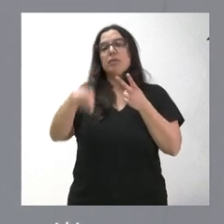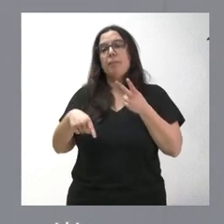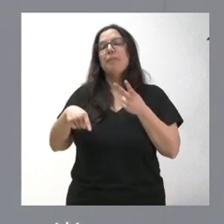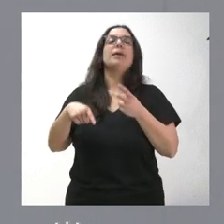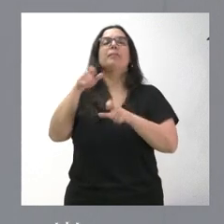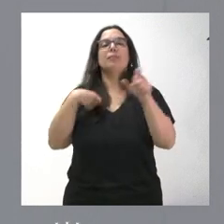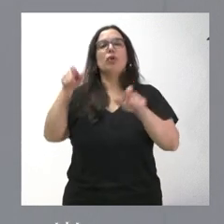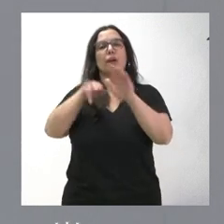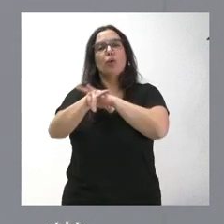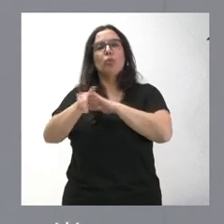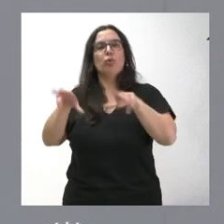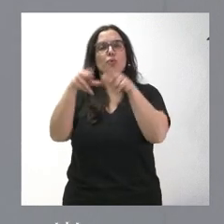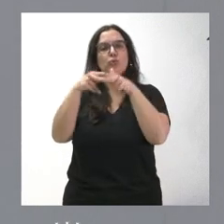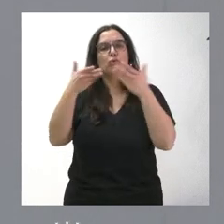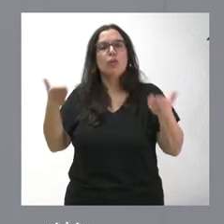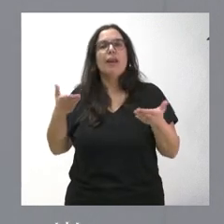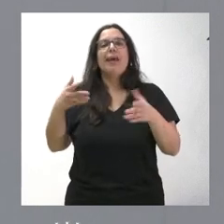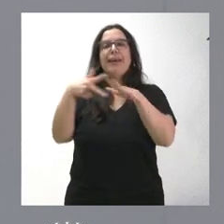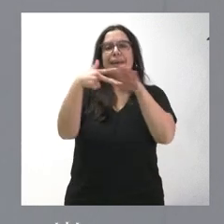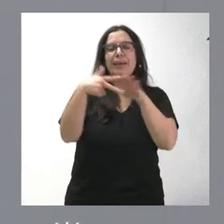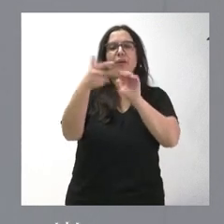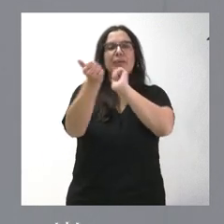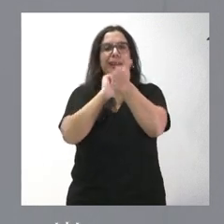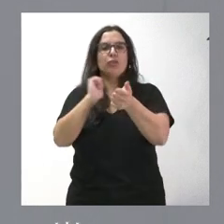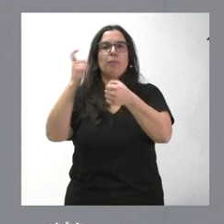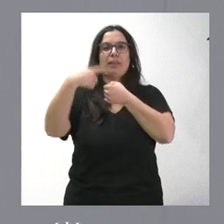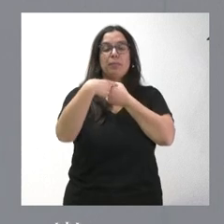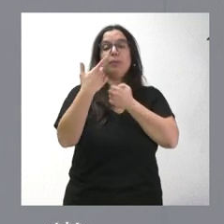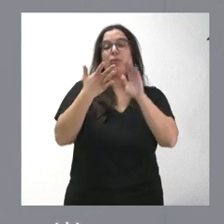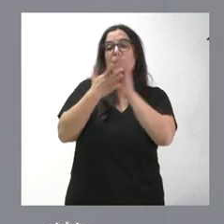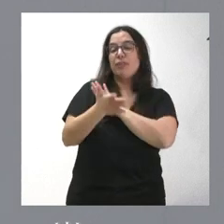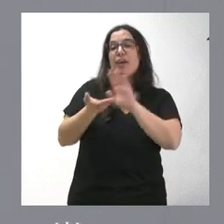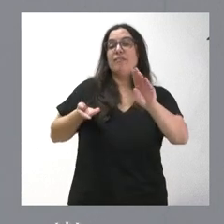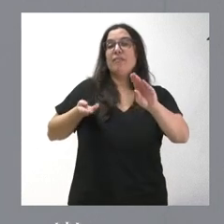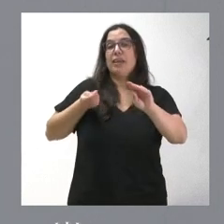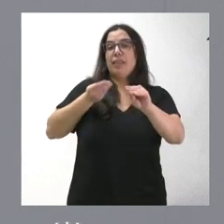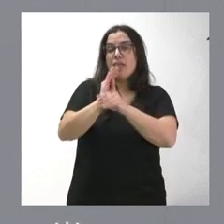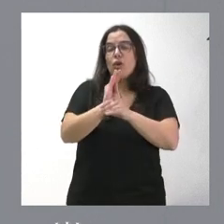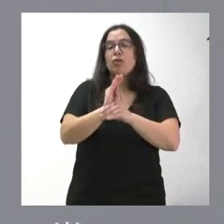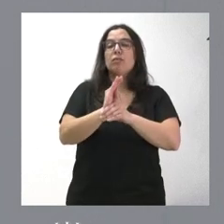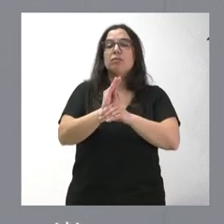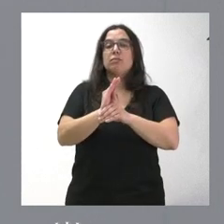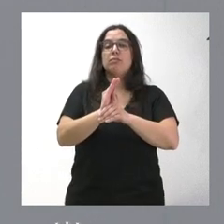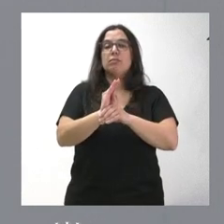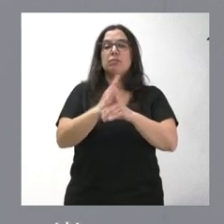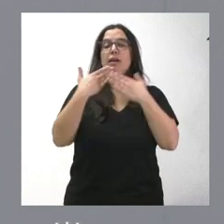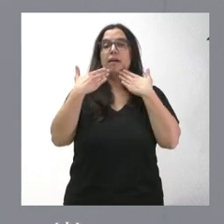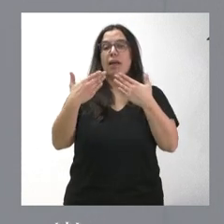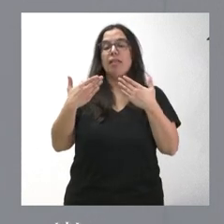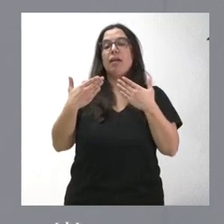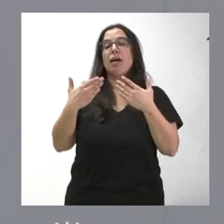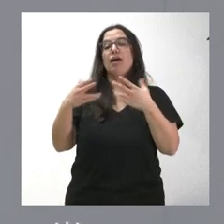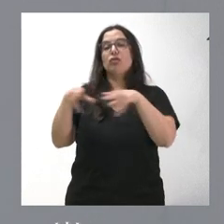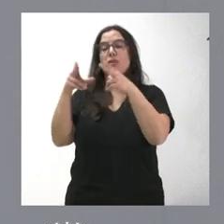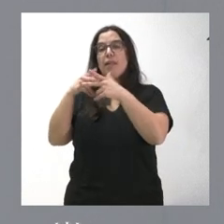concesión de créditos participativos. Por tanto, hablamos de financiación, tanto a través de la sociedad de garantización de carga como a través